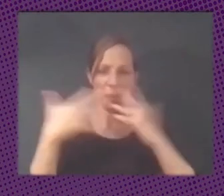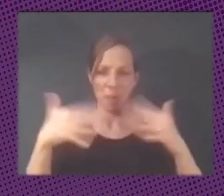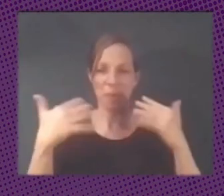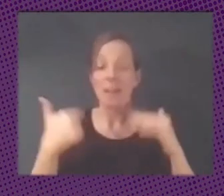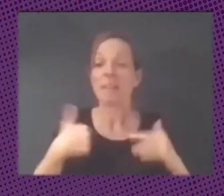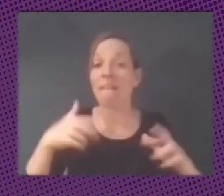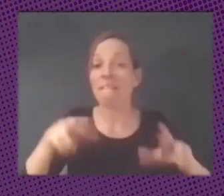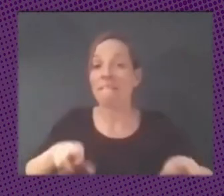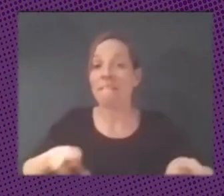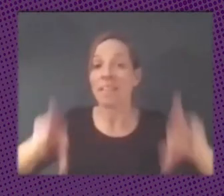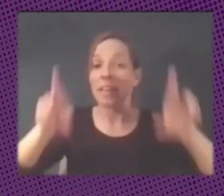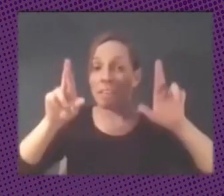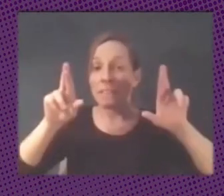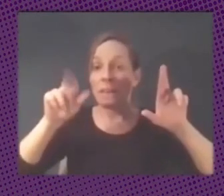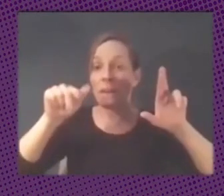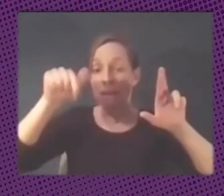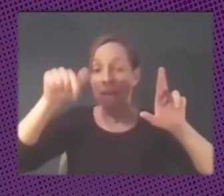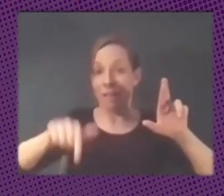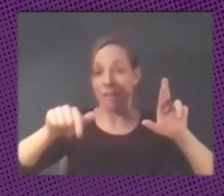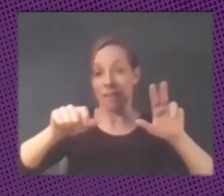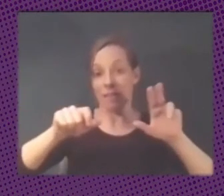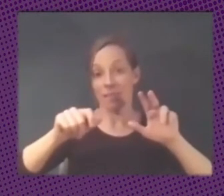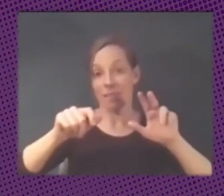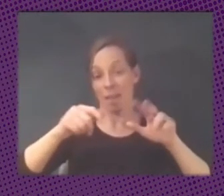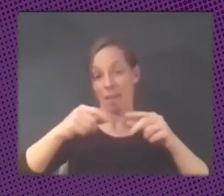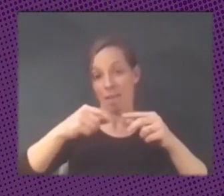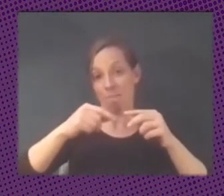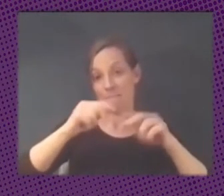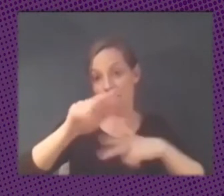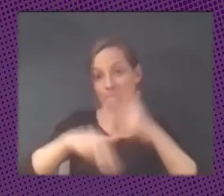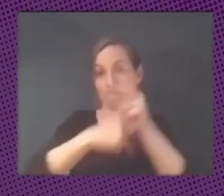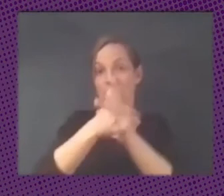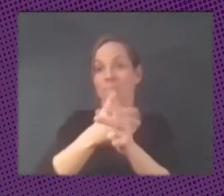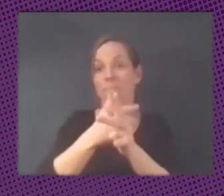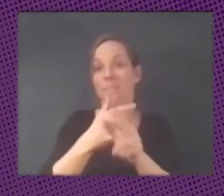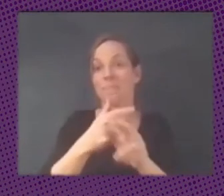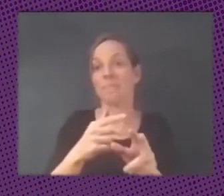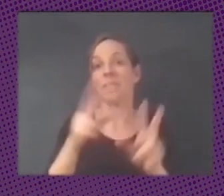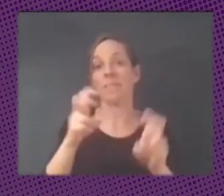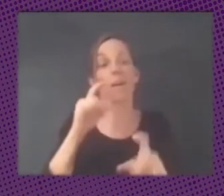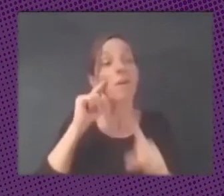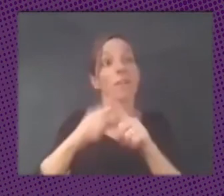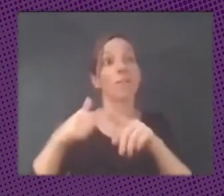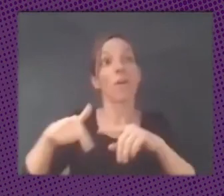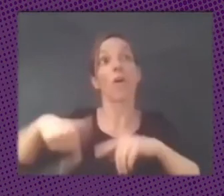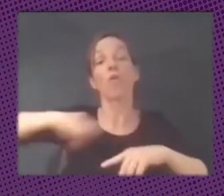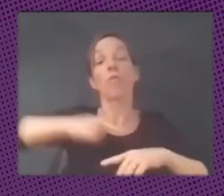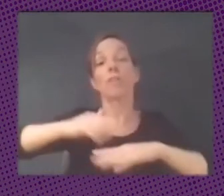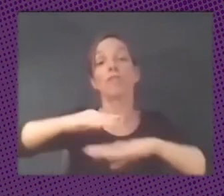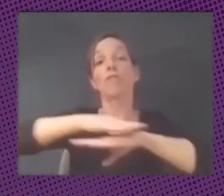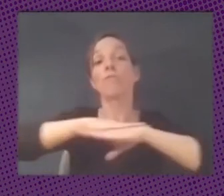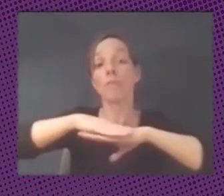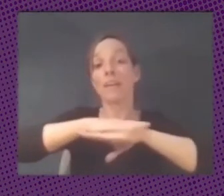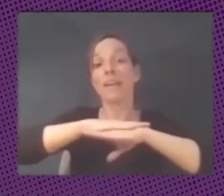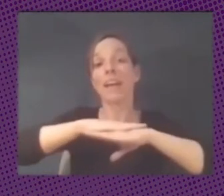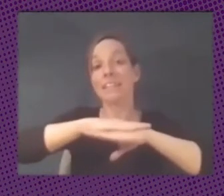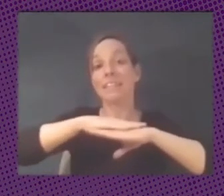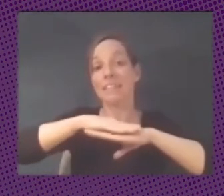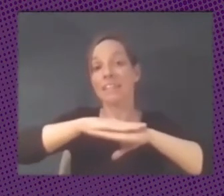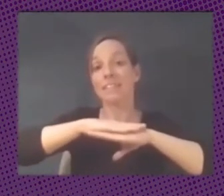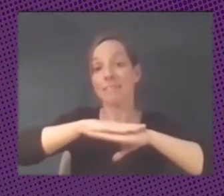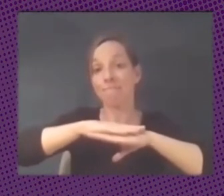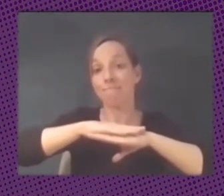esta instancia sirva y contribuya para que nuestros gobernantes nuestros tomadores de decisiones tomen nota